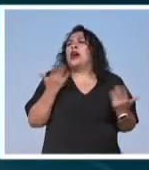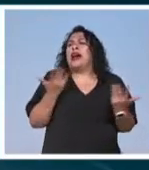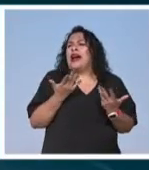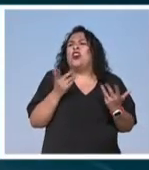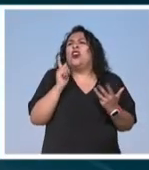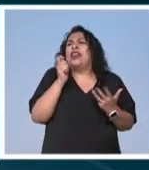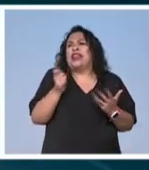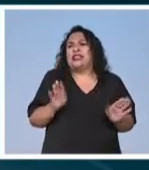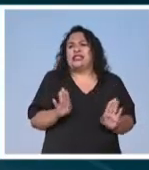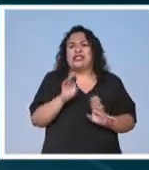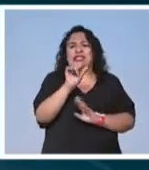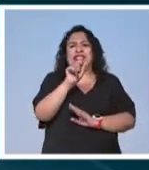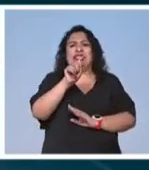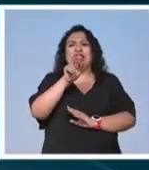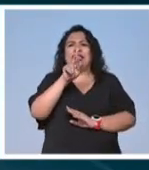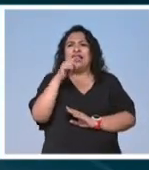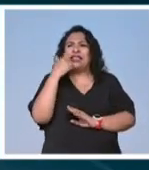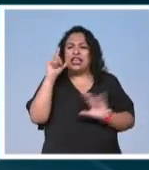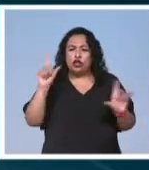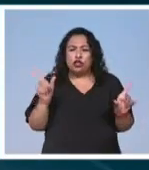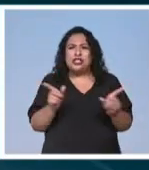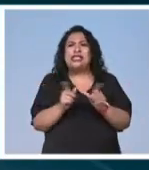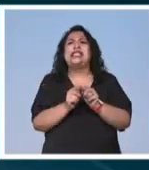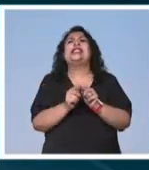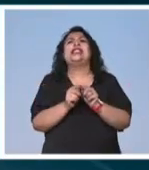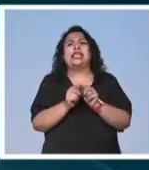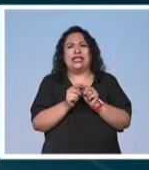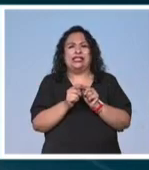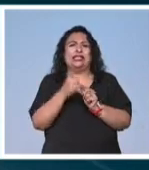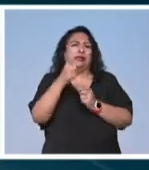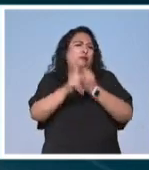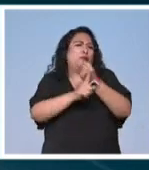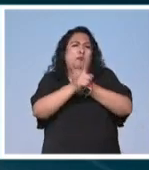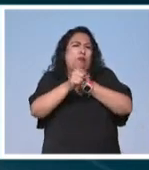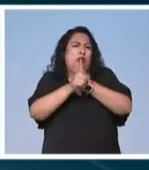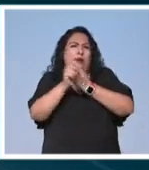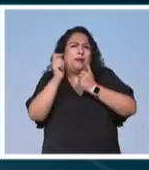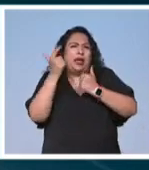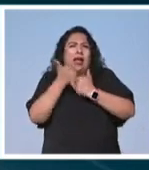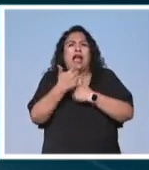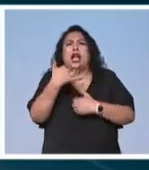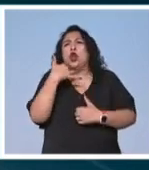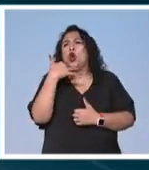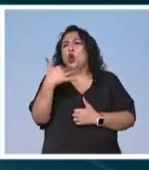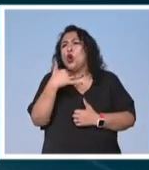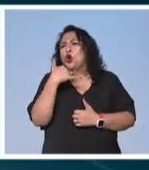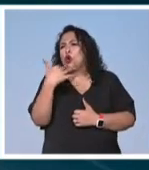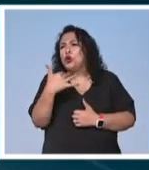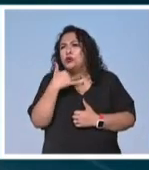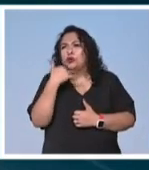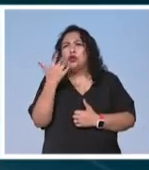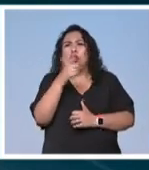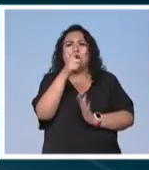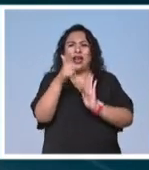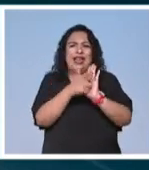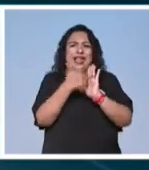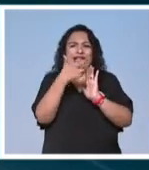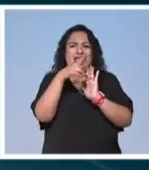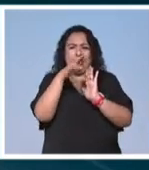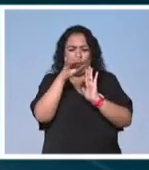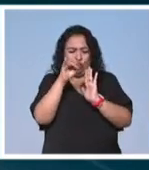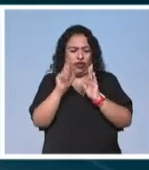sátiras donde pretendo hacer una síntesis de uno de esos problemas. La corrupción en la Ley de Herodes,